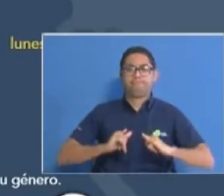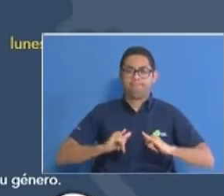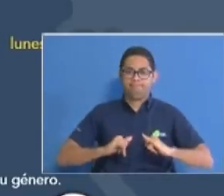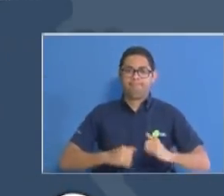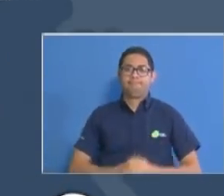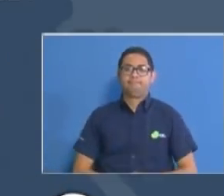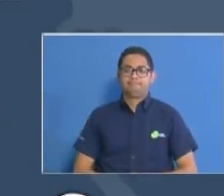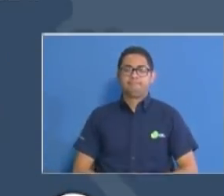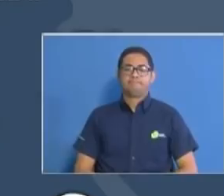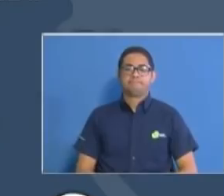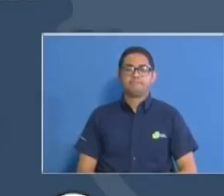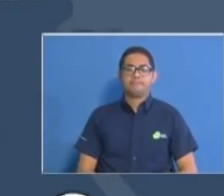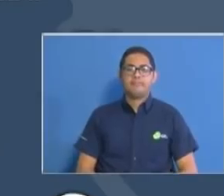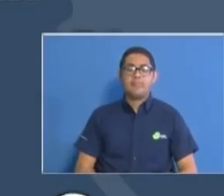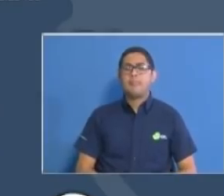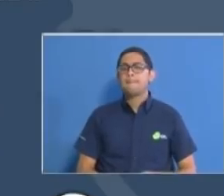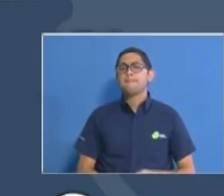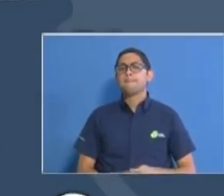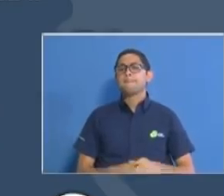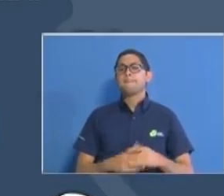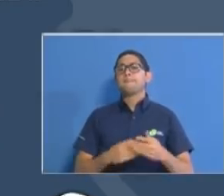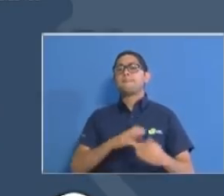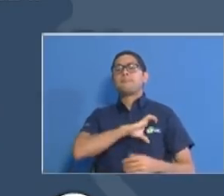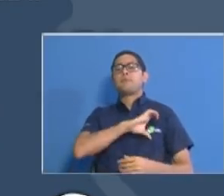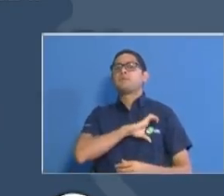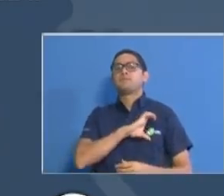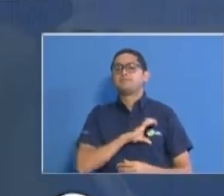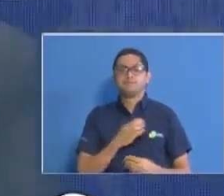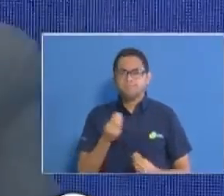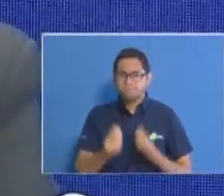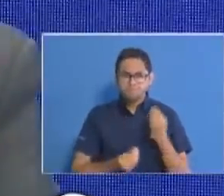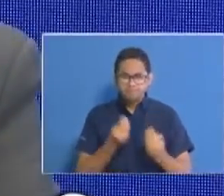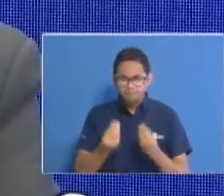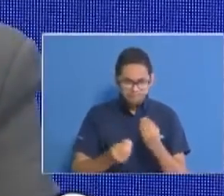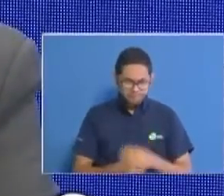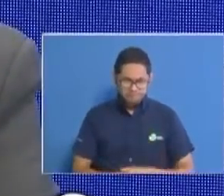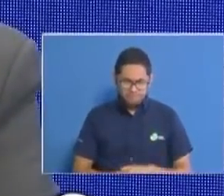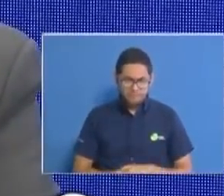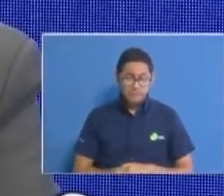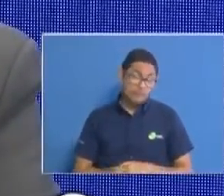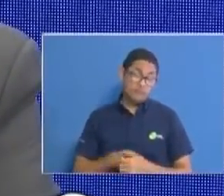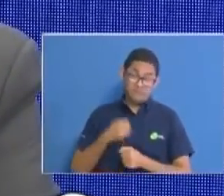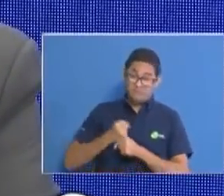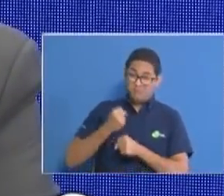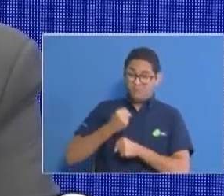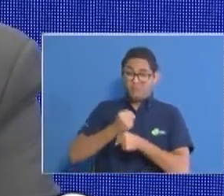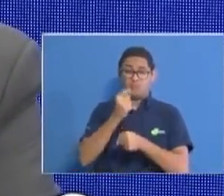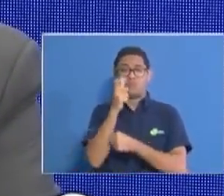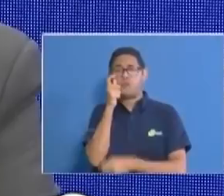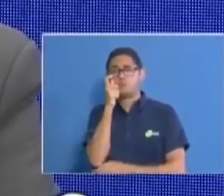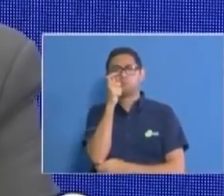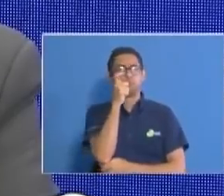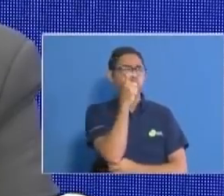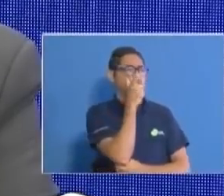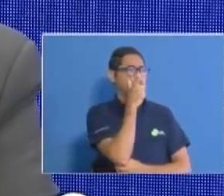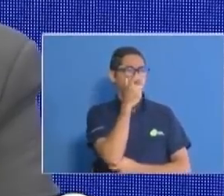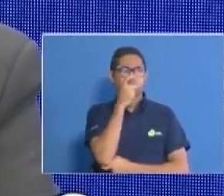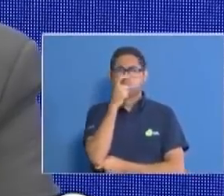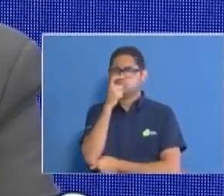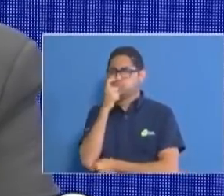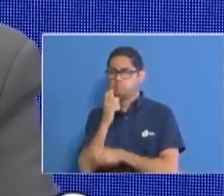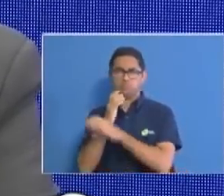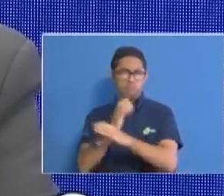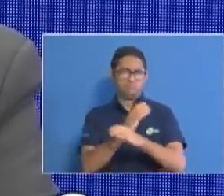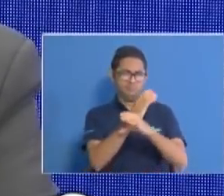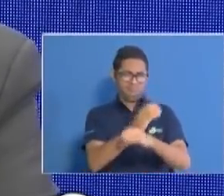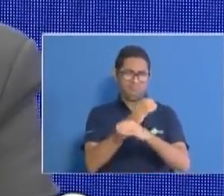dentro de las acciones policiales como parte del trabajo y vigilancia que realiza la fuerza pública